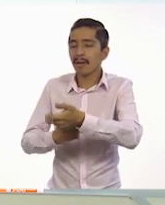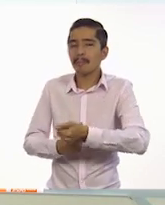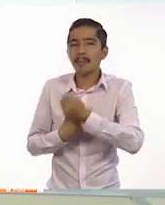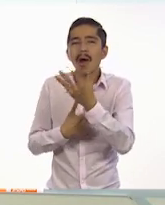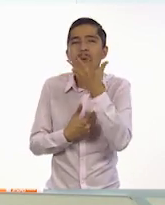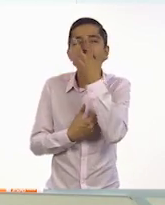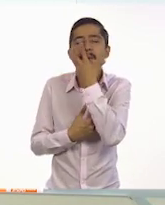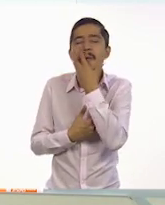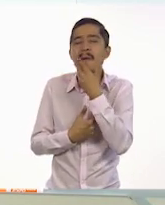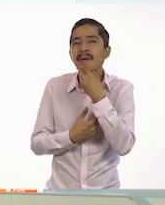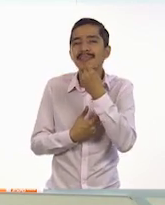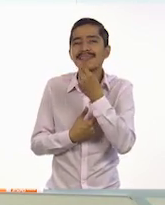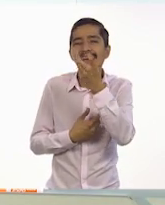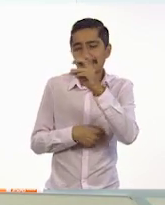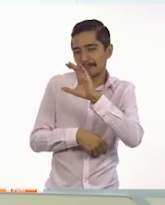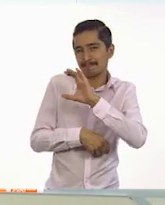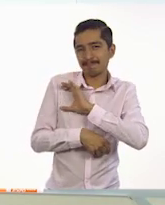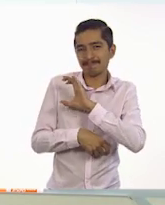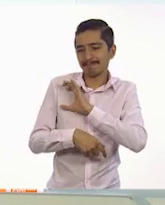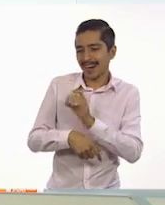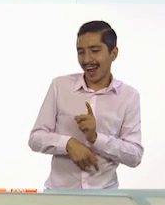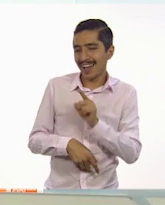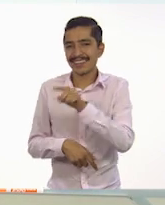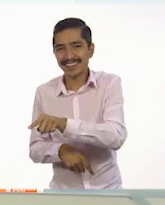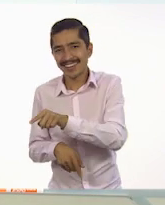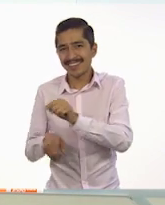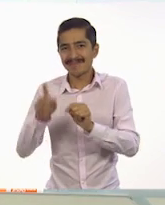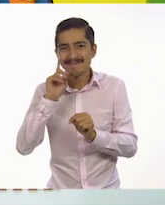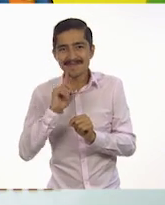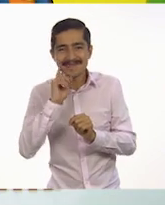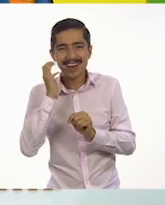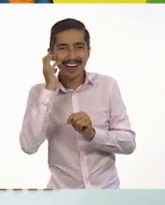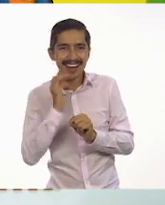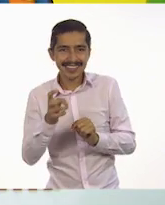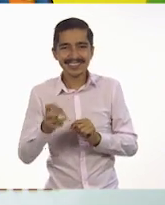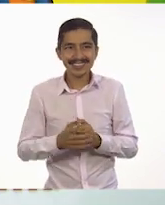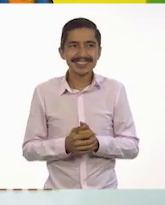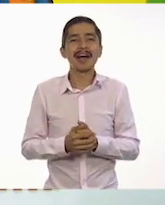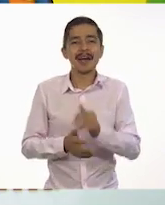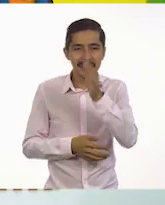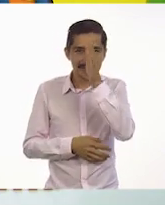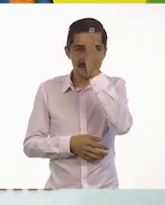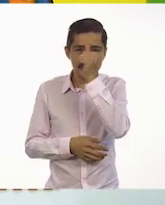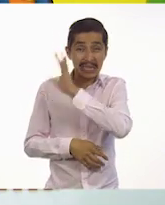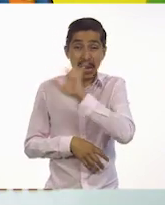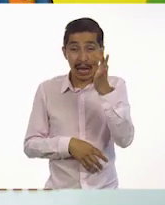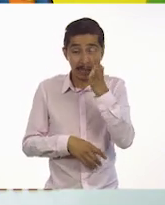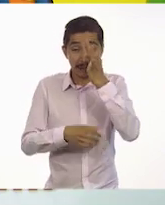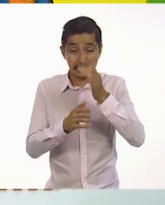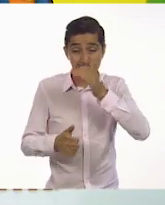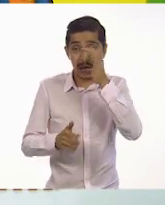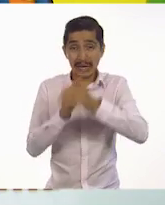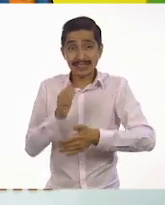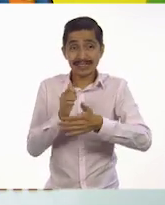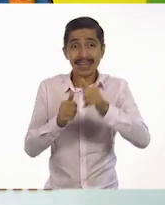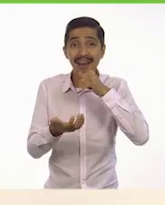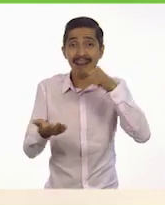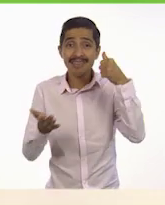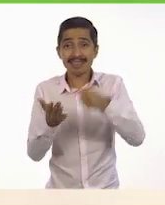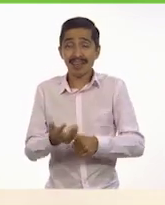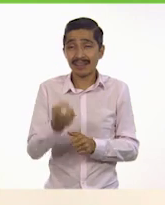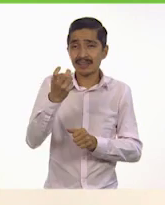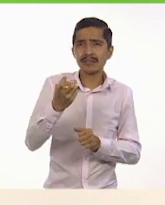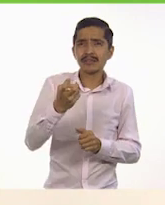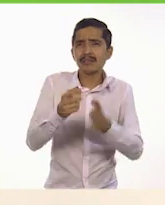eso demuestra el afecto que tiene hacia ella. Estoy de acuerdo. Ya casi estamos terminando la carta del león. Nos